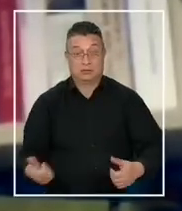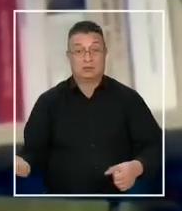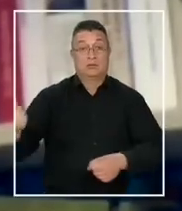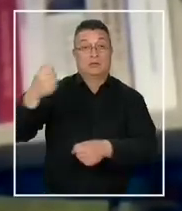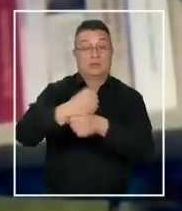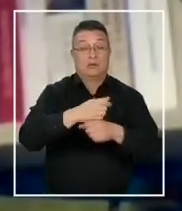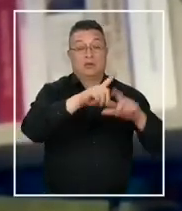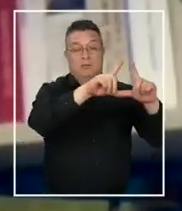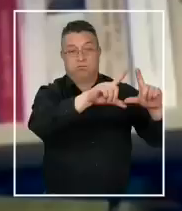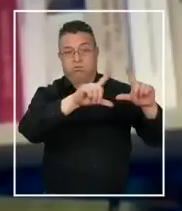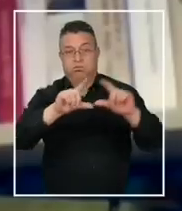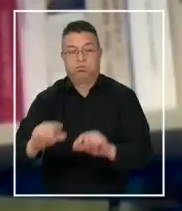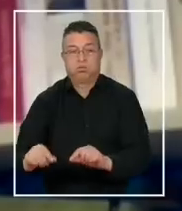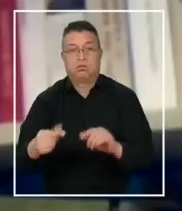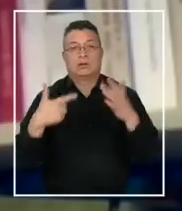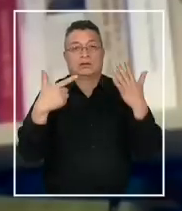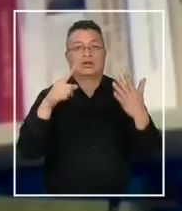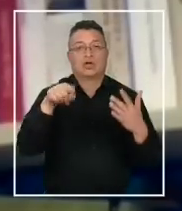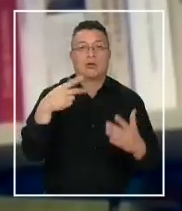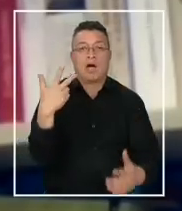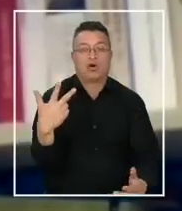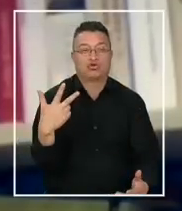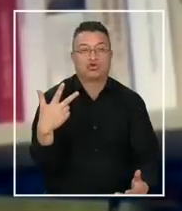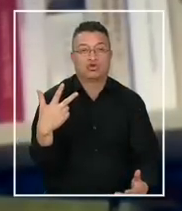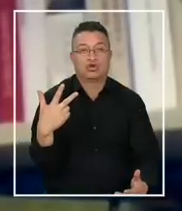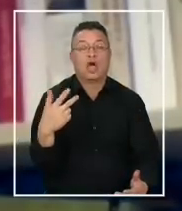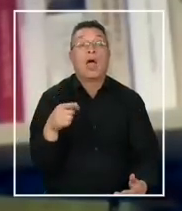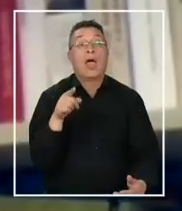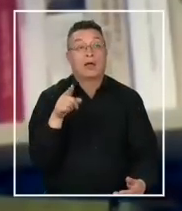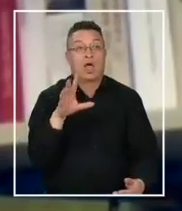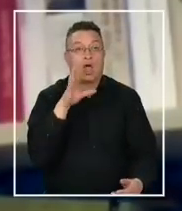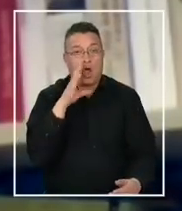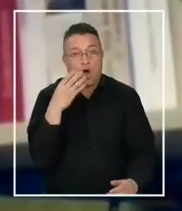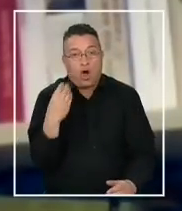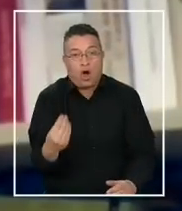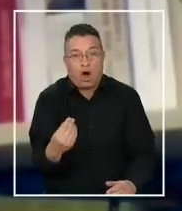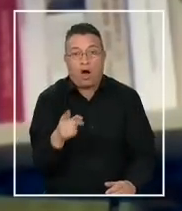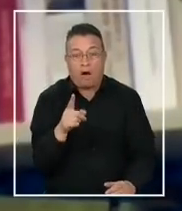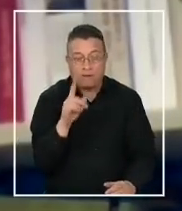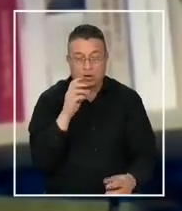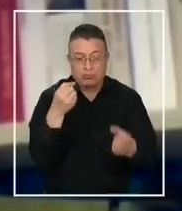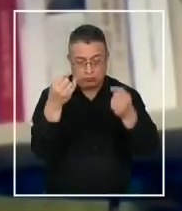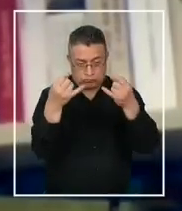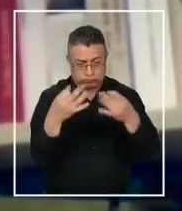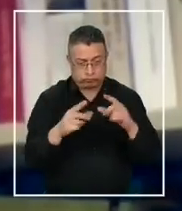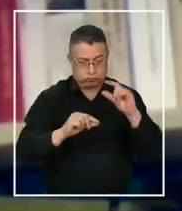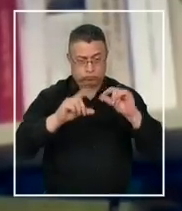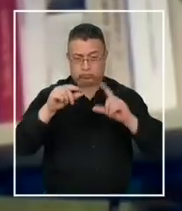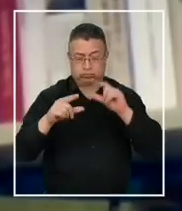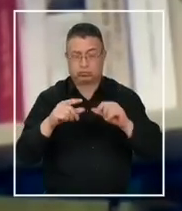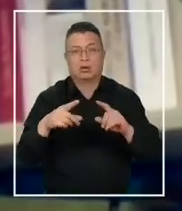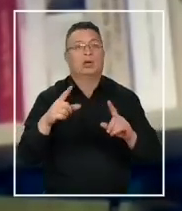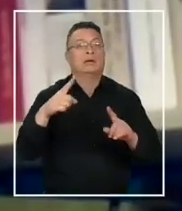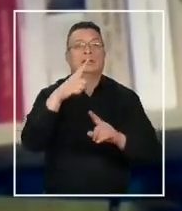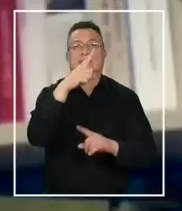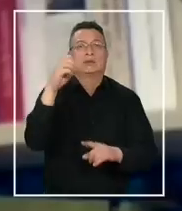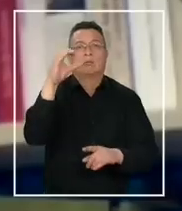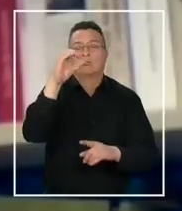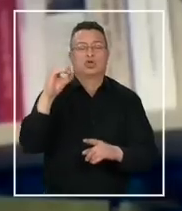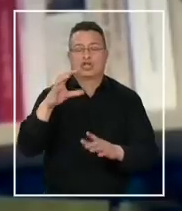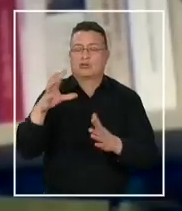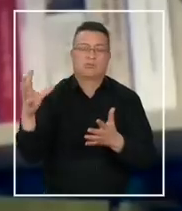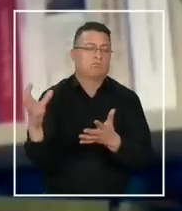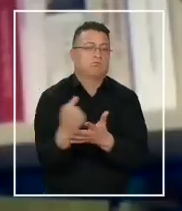disminuyó algo así como 7,8. Lo que es evidentemente desde el punto de vista de las puras cifras un éxito absolutamente